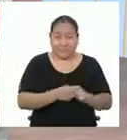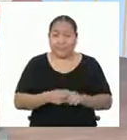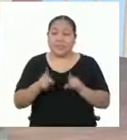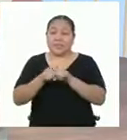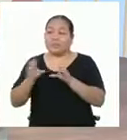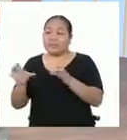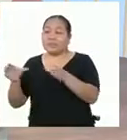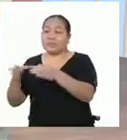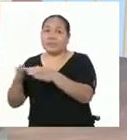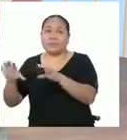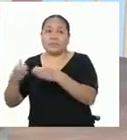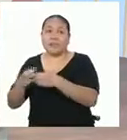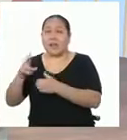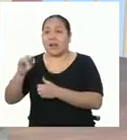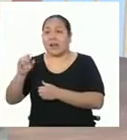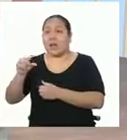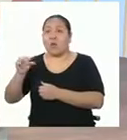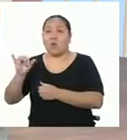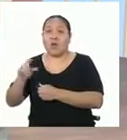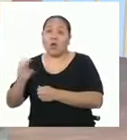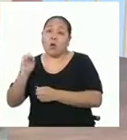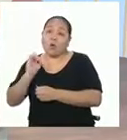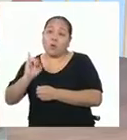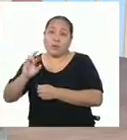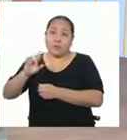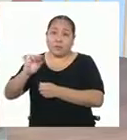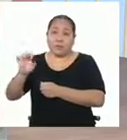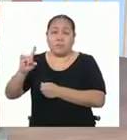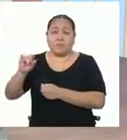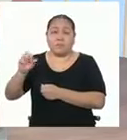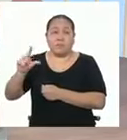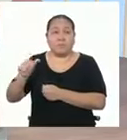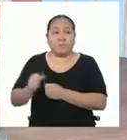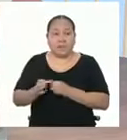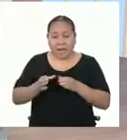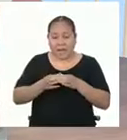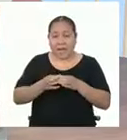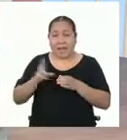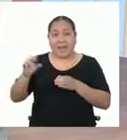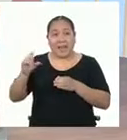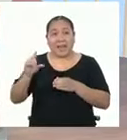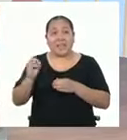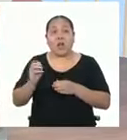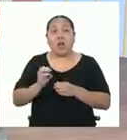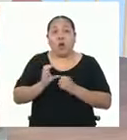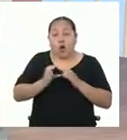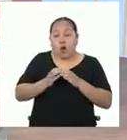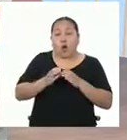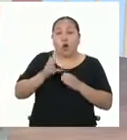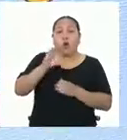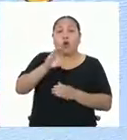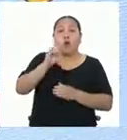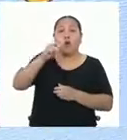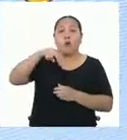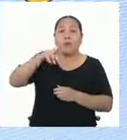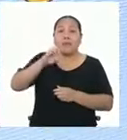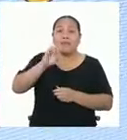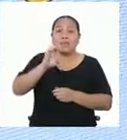También puede ser regular o irregular, recta u oblicua y convexa o cóncava.